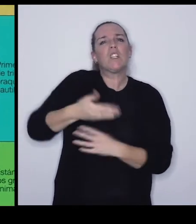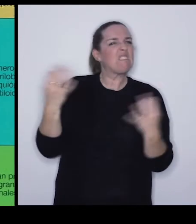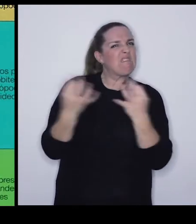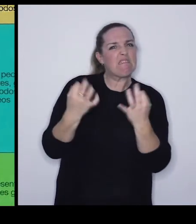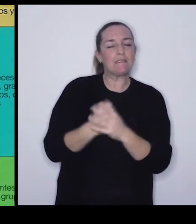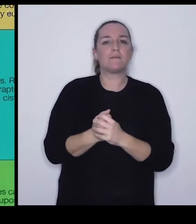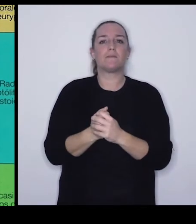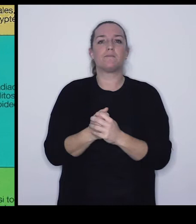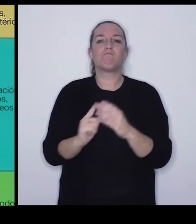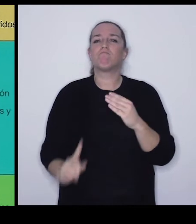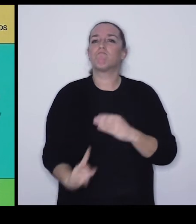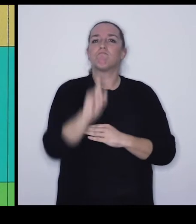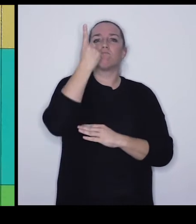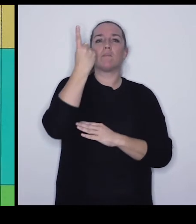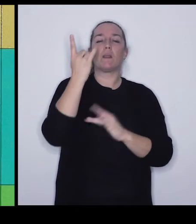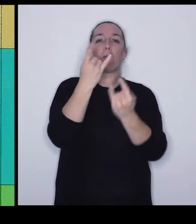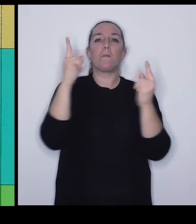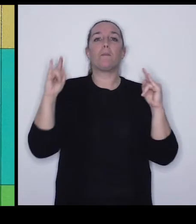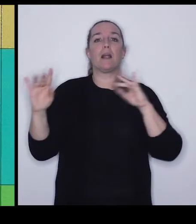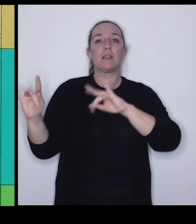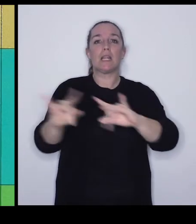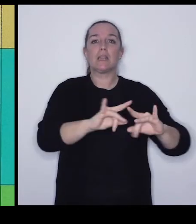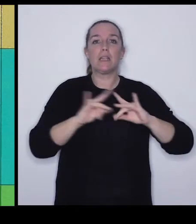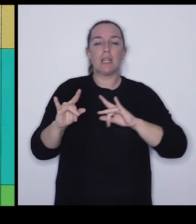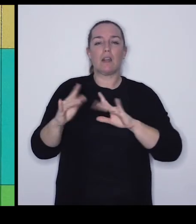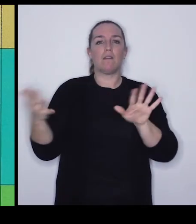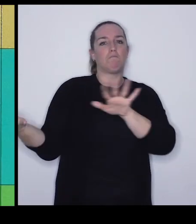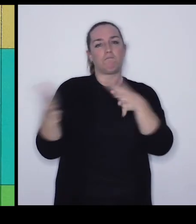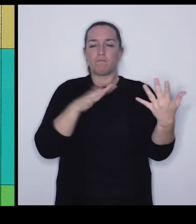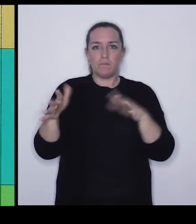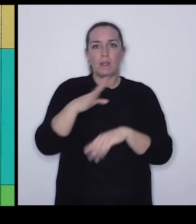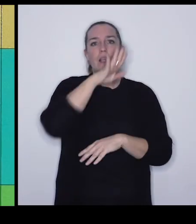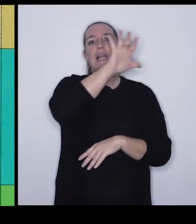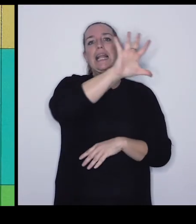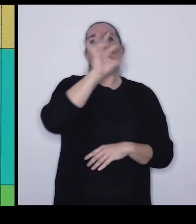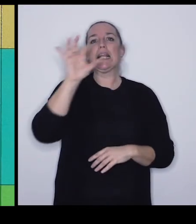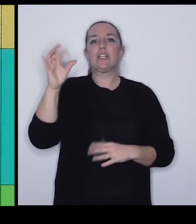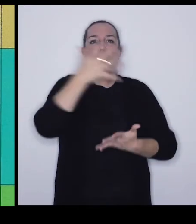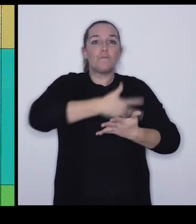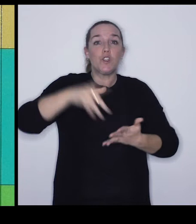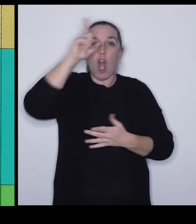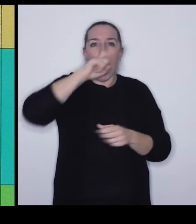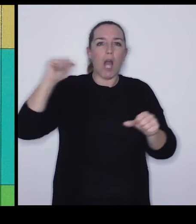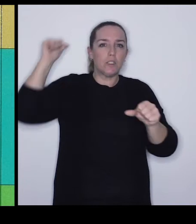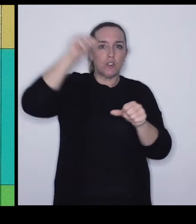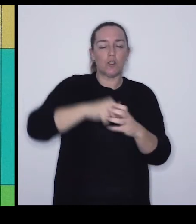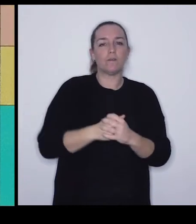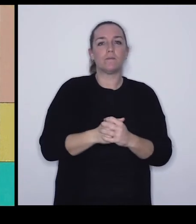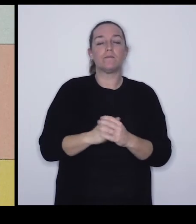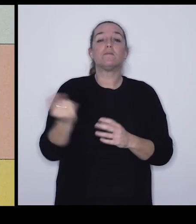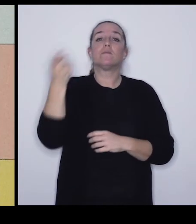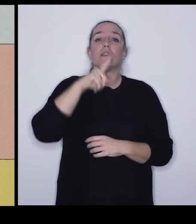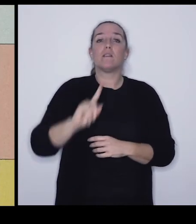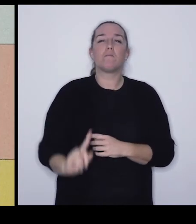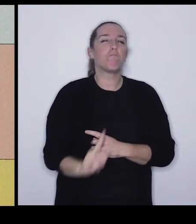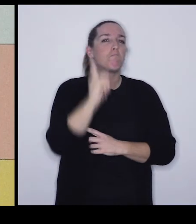resaltar la aparición de las primeras plantas terrestres... ...hace aproximadamente 500 millones de años... ...la